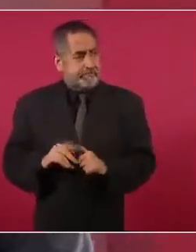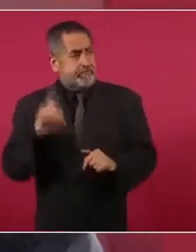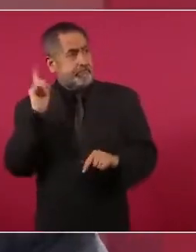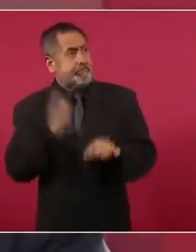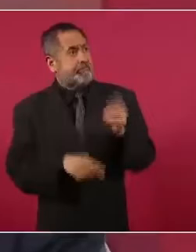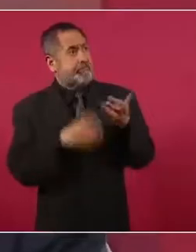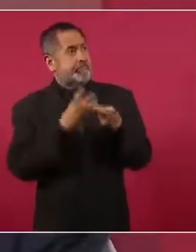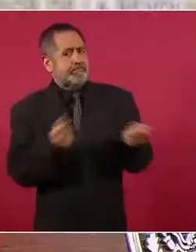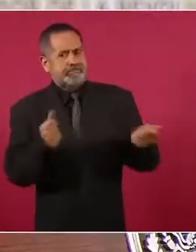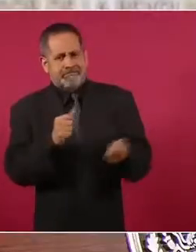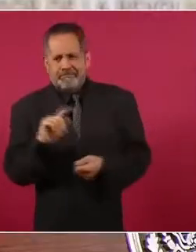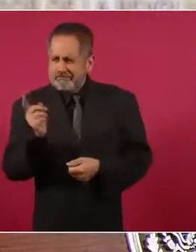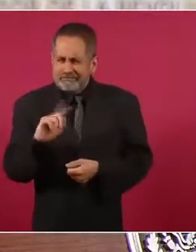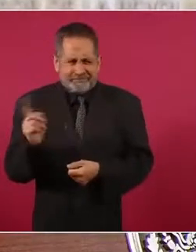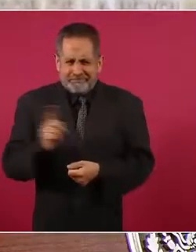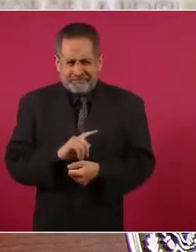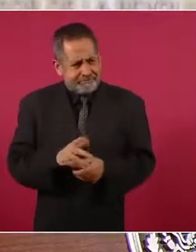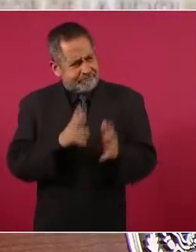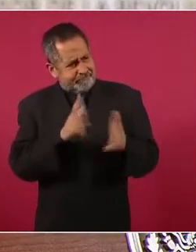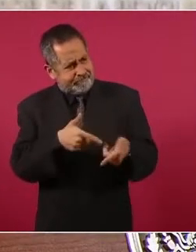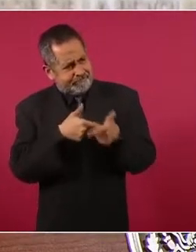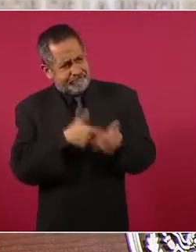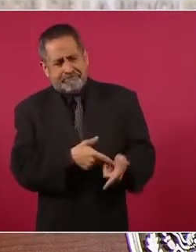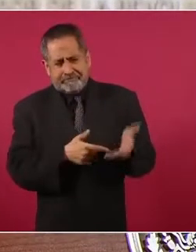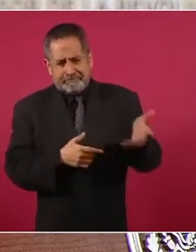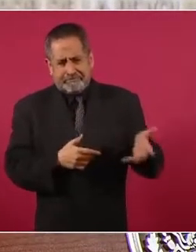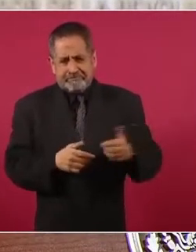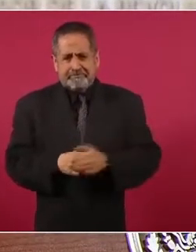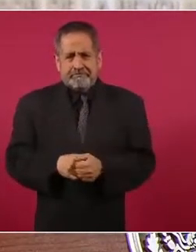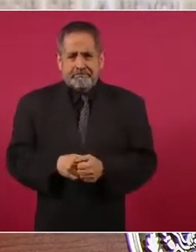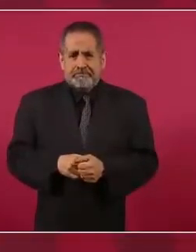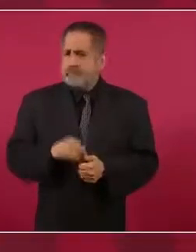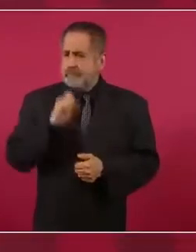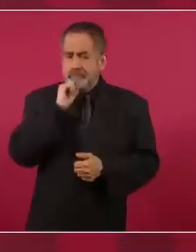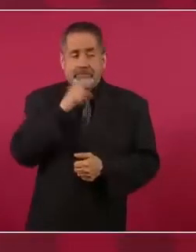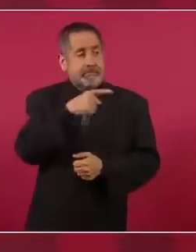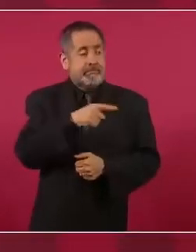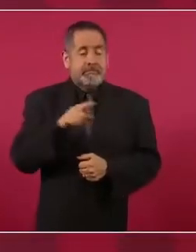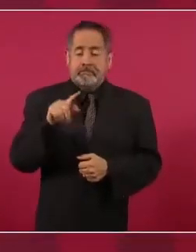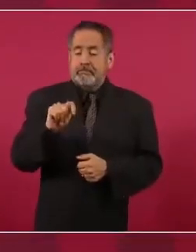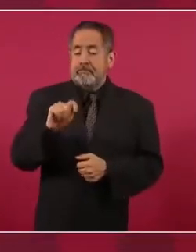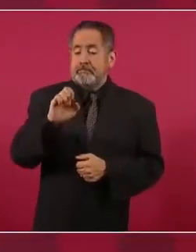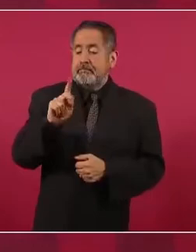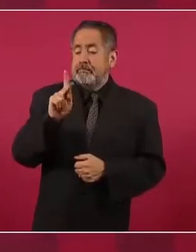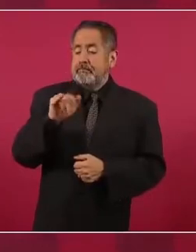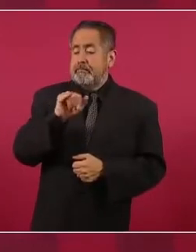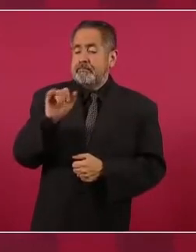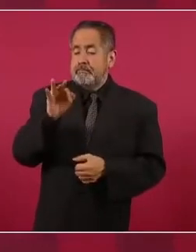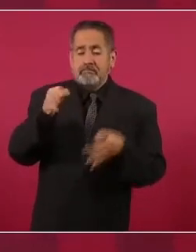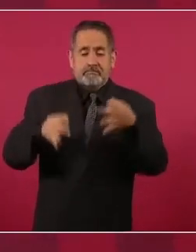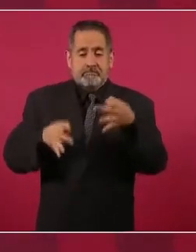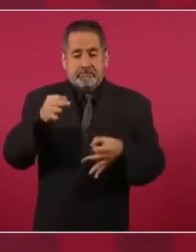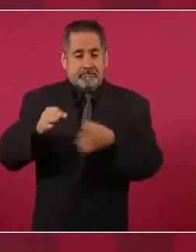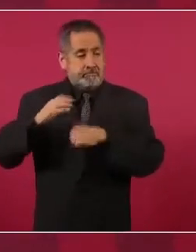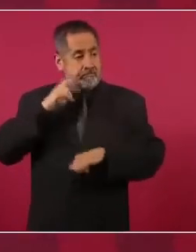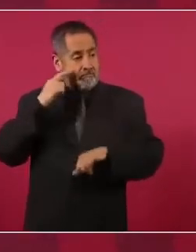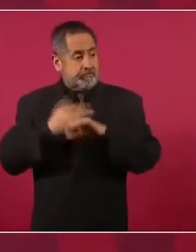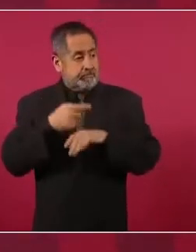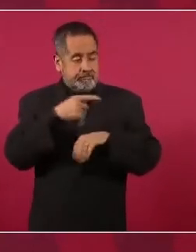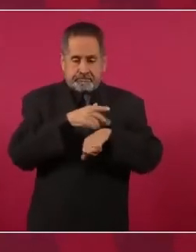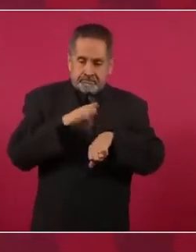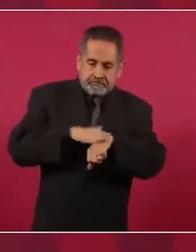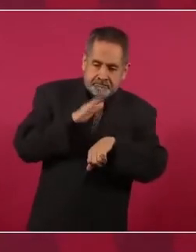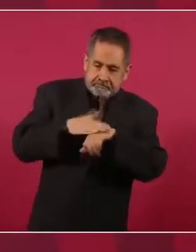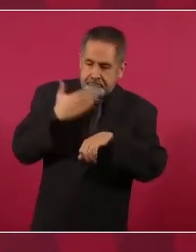desaparecer, ni tampoco el tribunal encargado de calificar